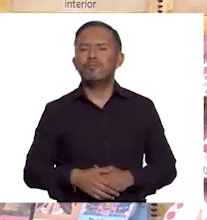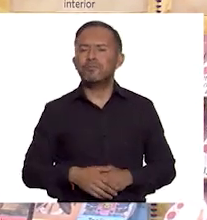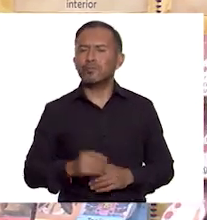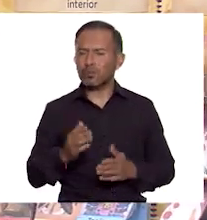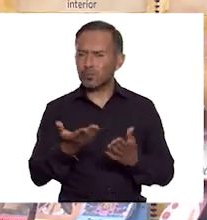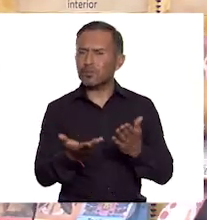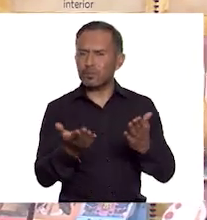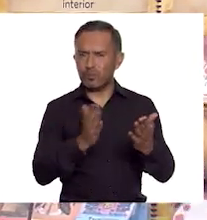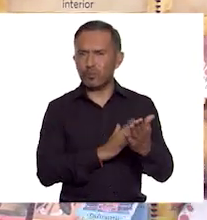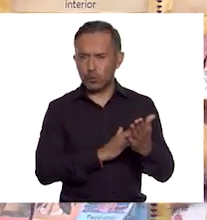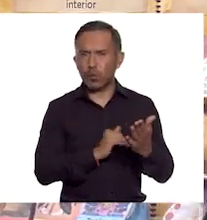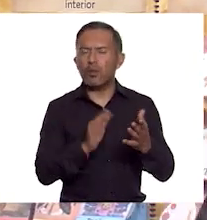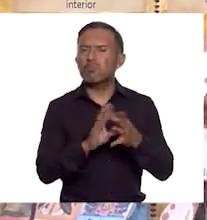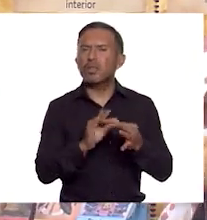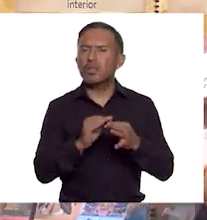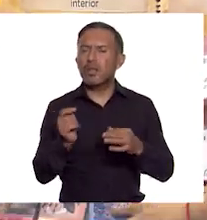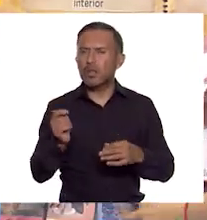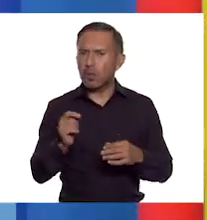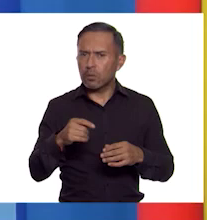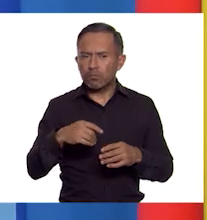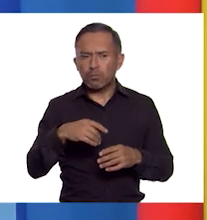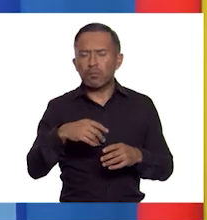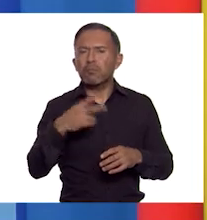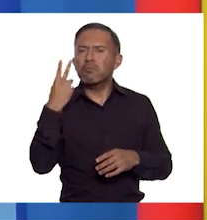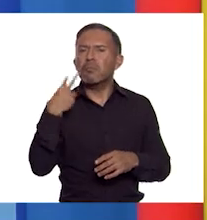acerca de la ruta de la seda? Claro.